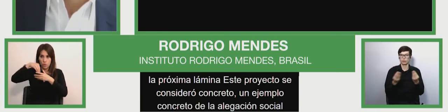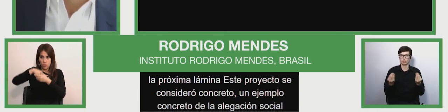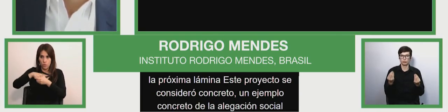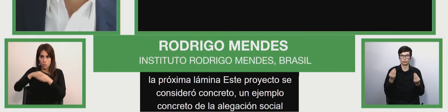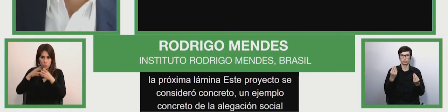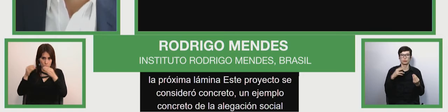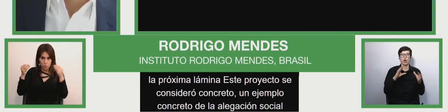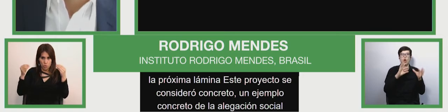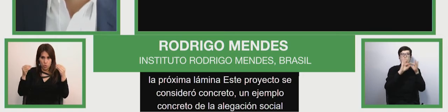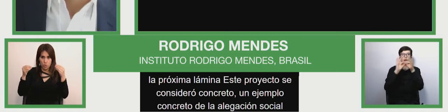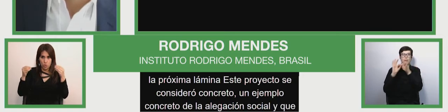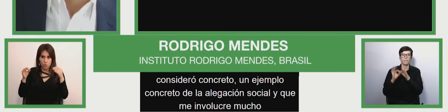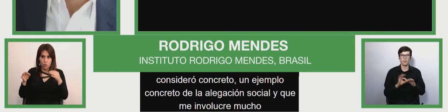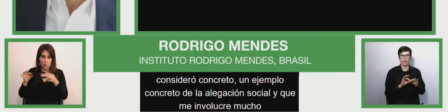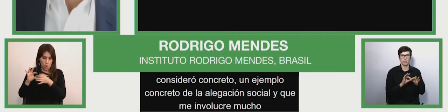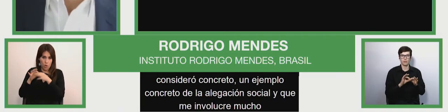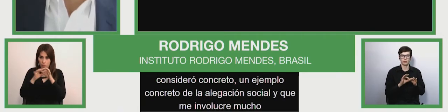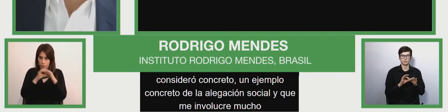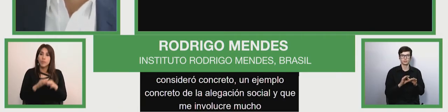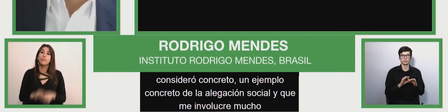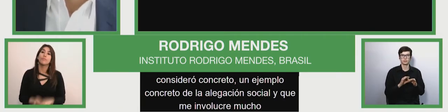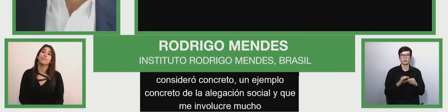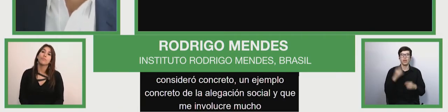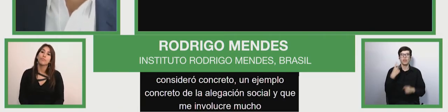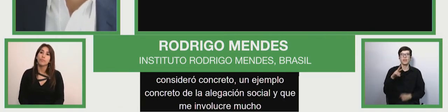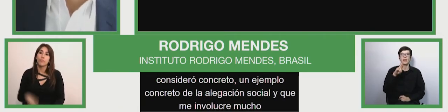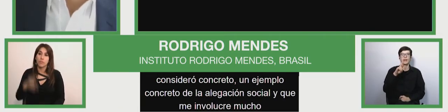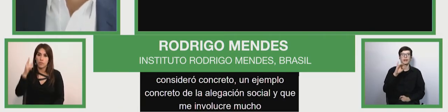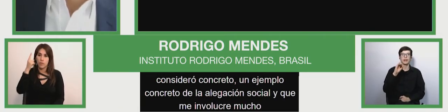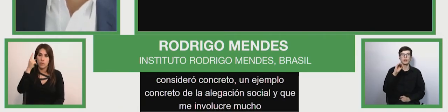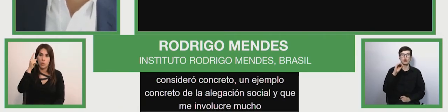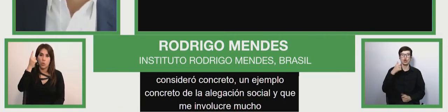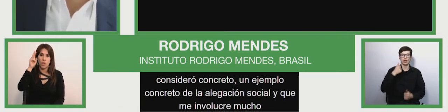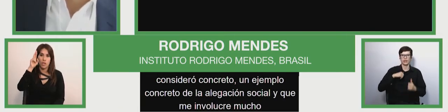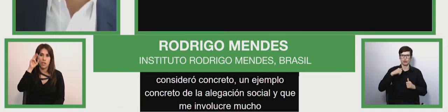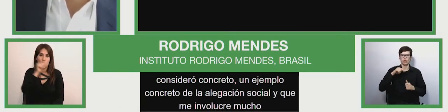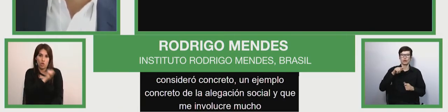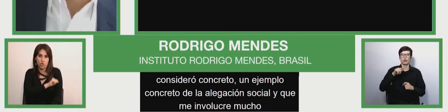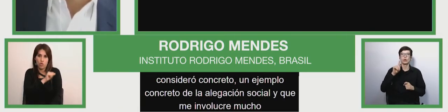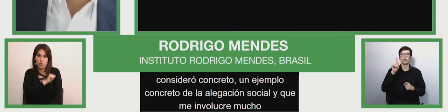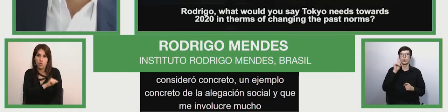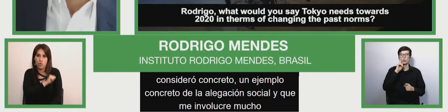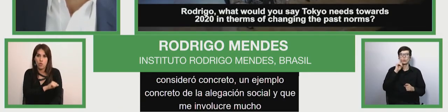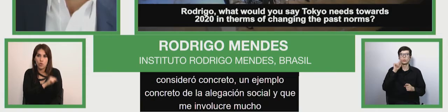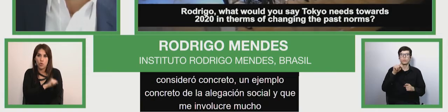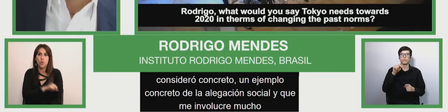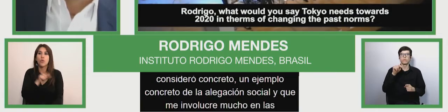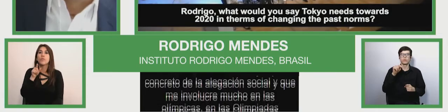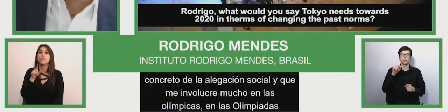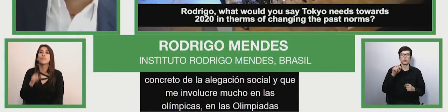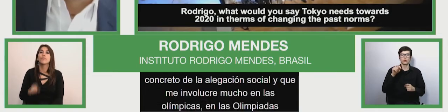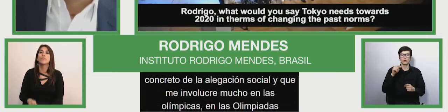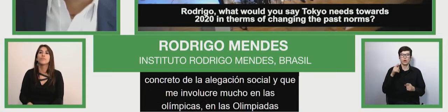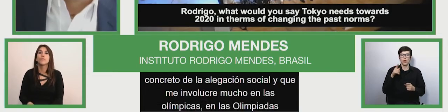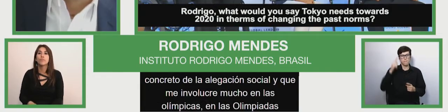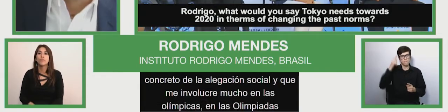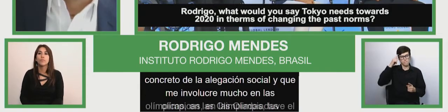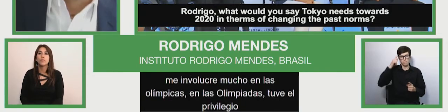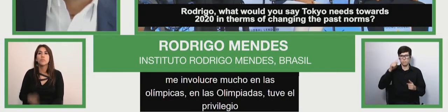olímpicas las olimpiadas en río tuvo el privilegio de de llevar